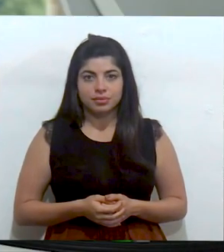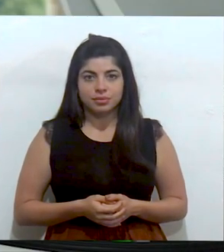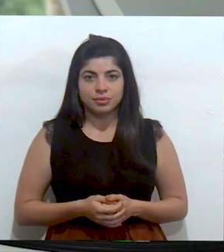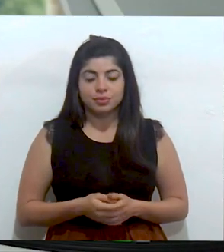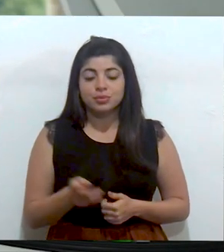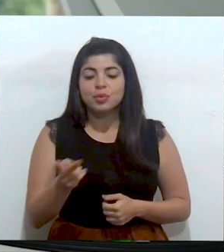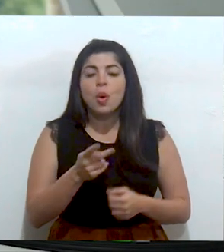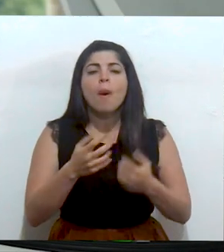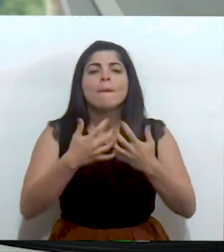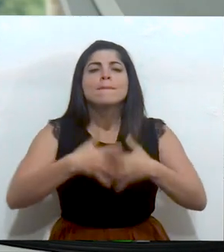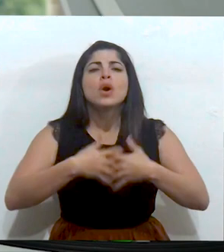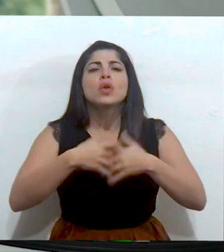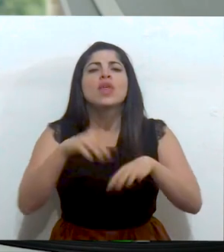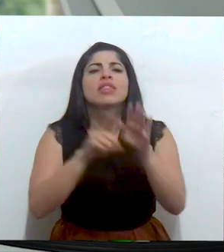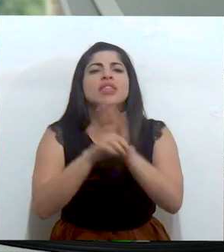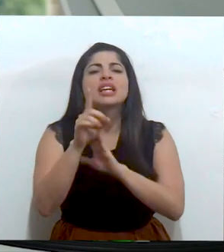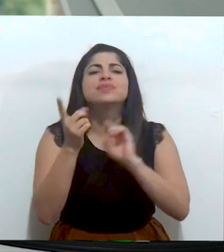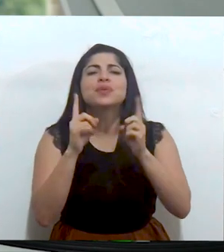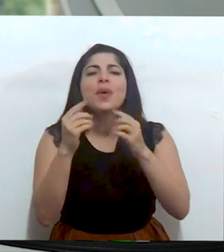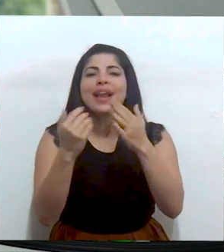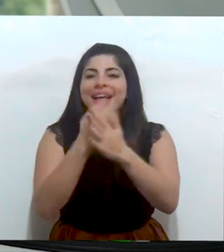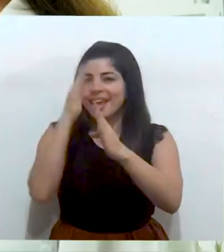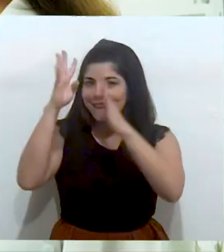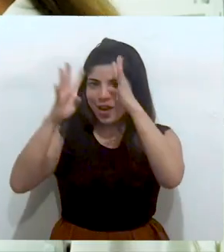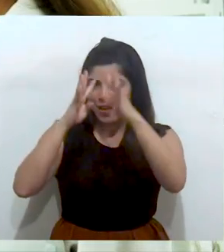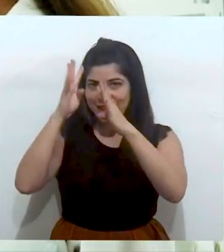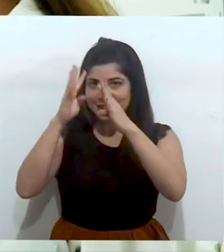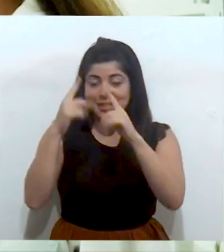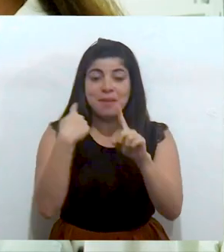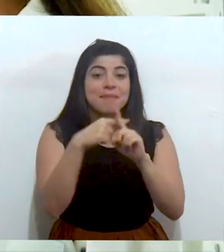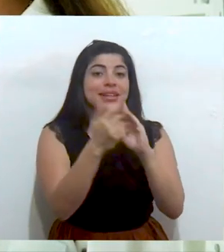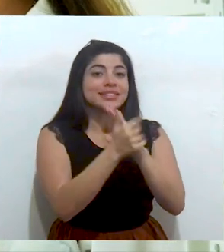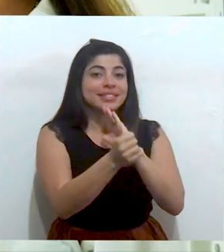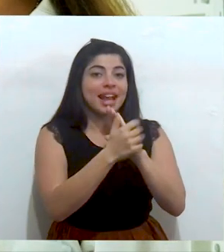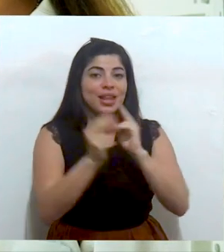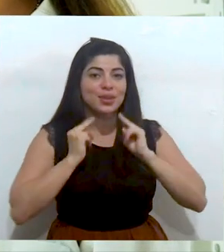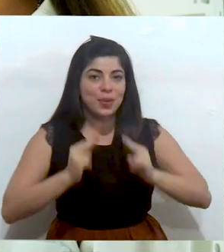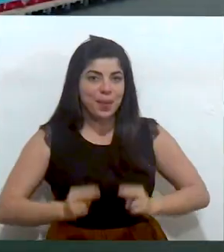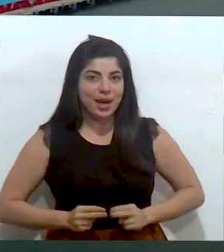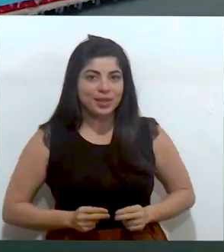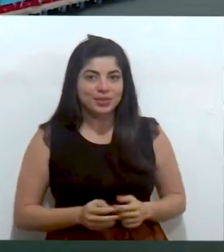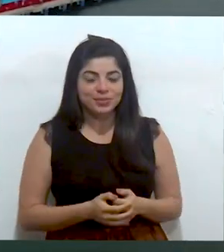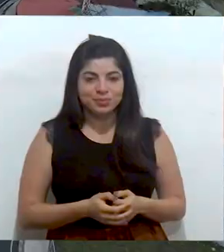Cuyos motores de desarrollo son la innovación. Y el talento humano.